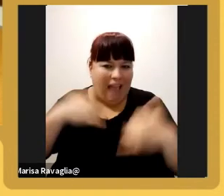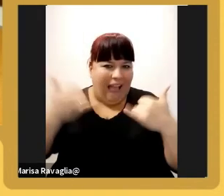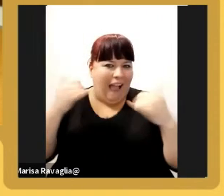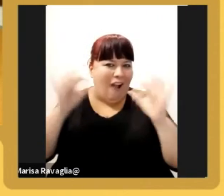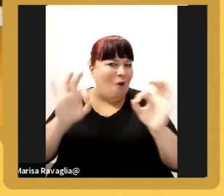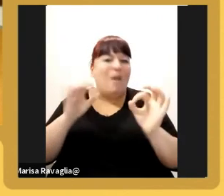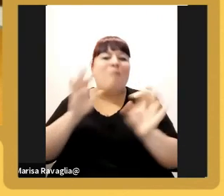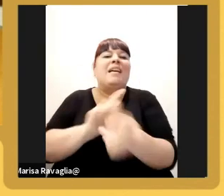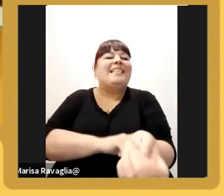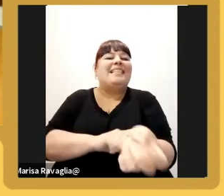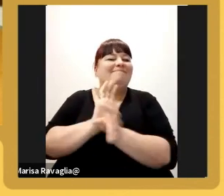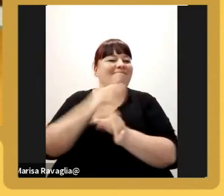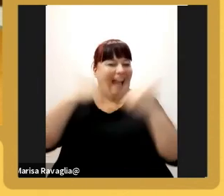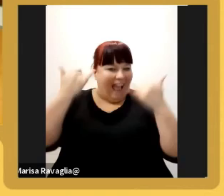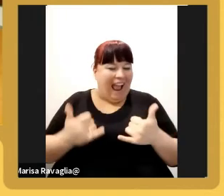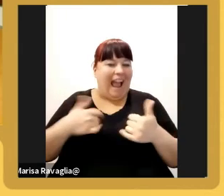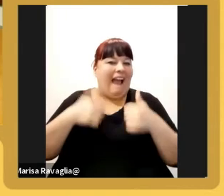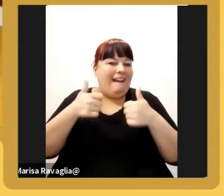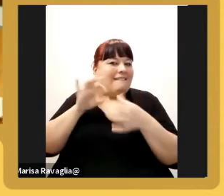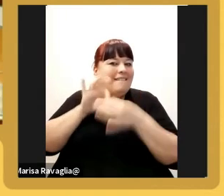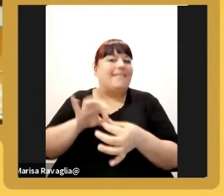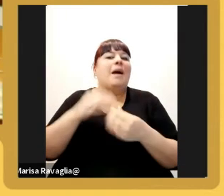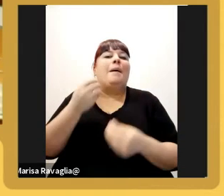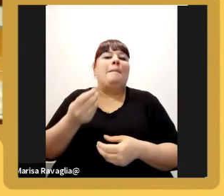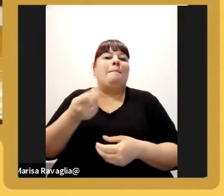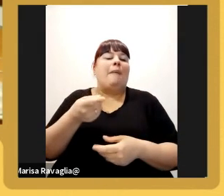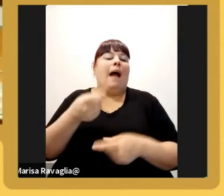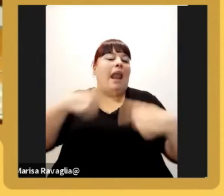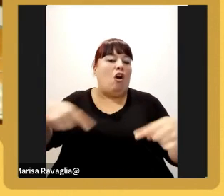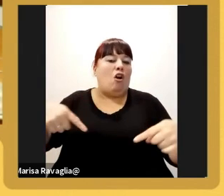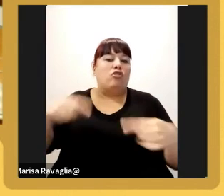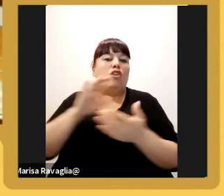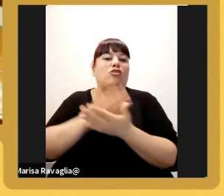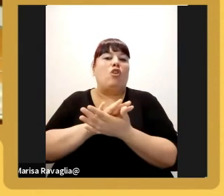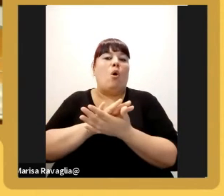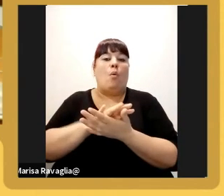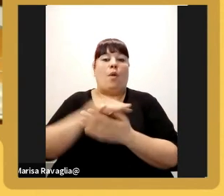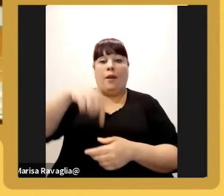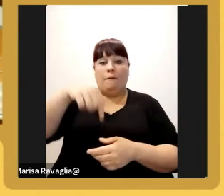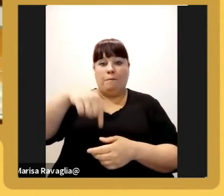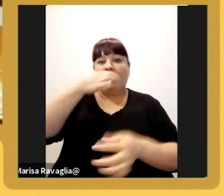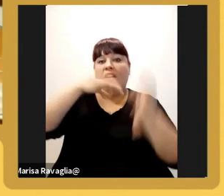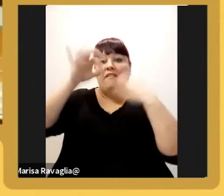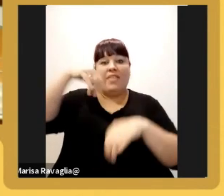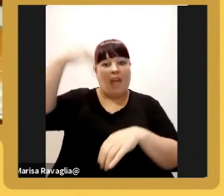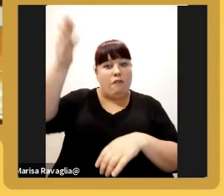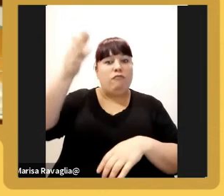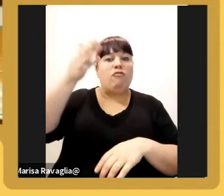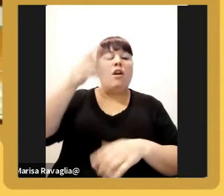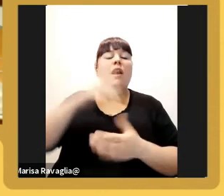cosa que nos está viniendo muy bien para todo lo que es hoy exportaciones donde te están pidiendo